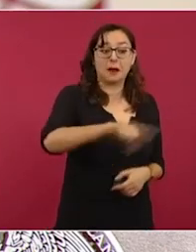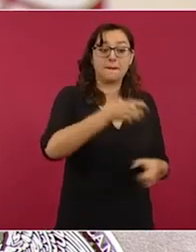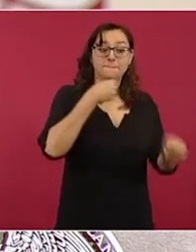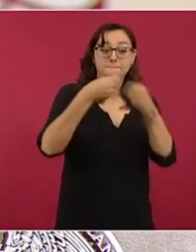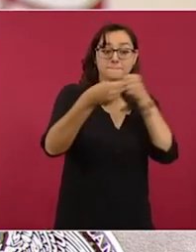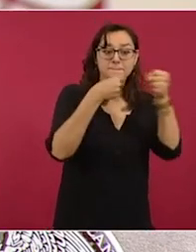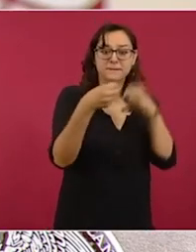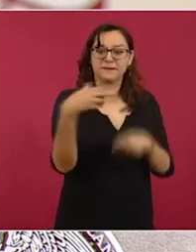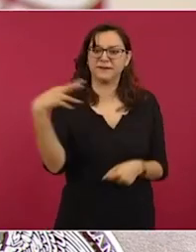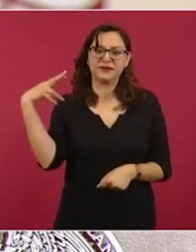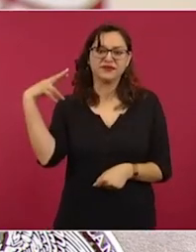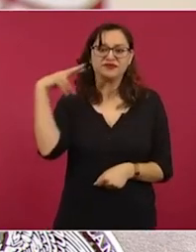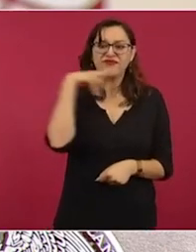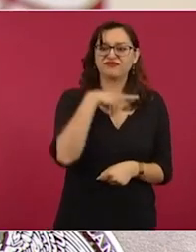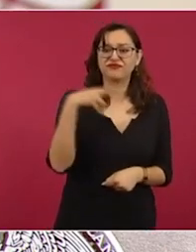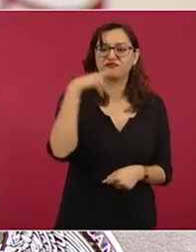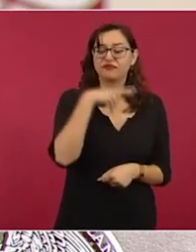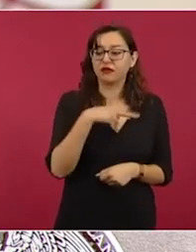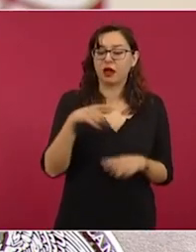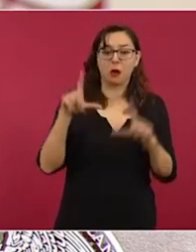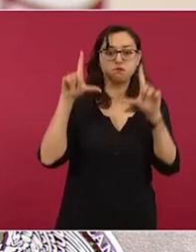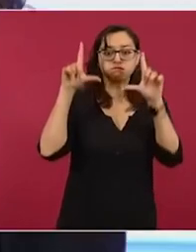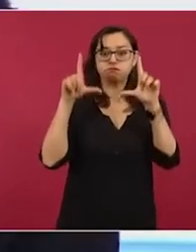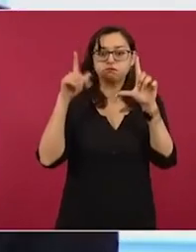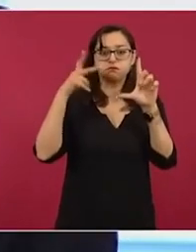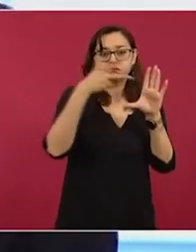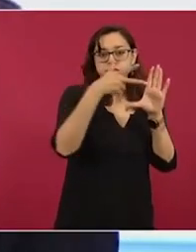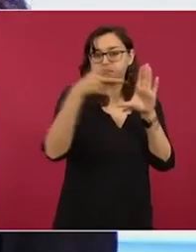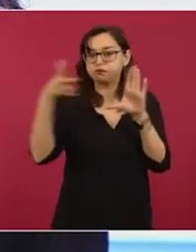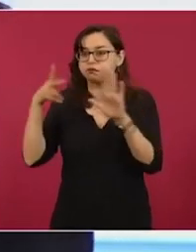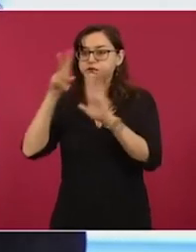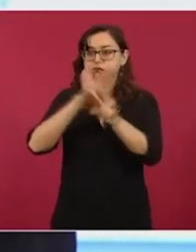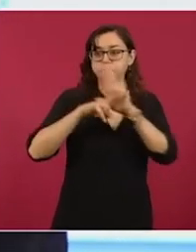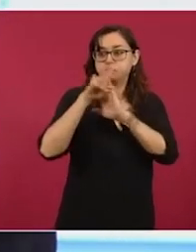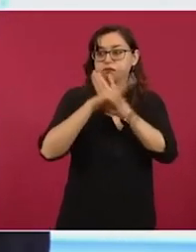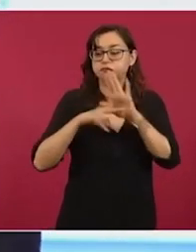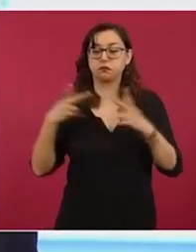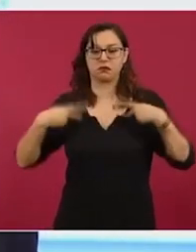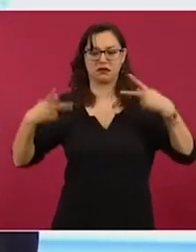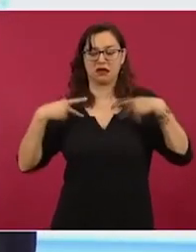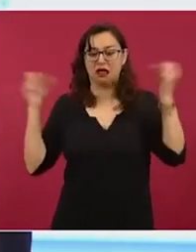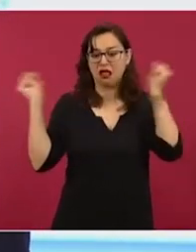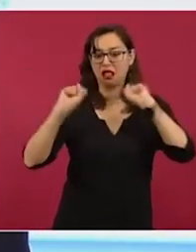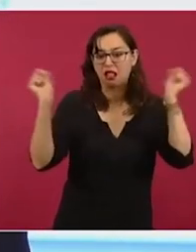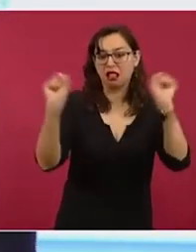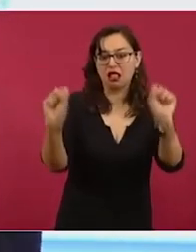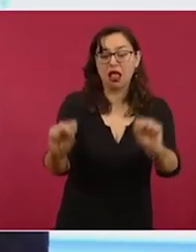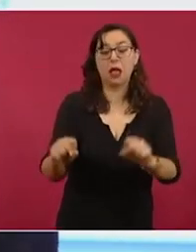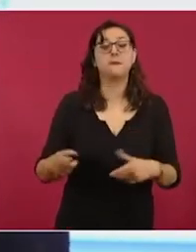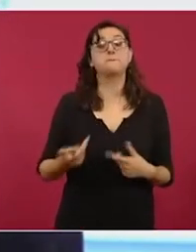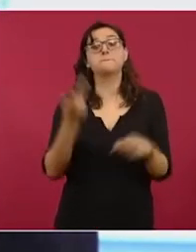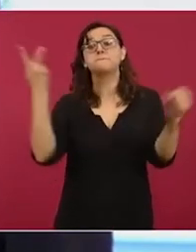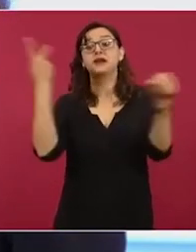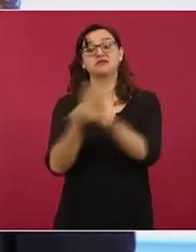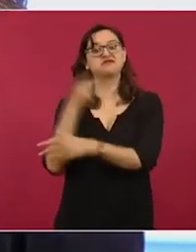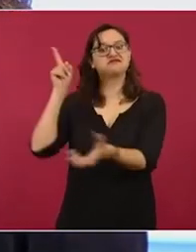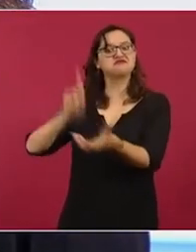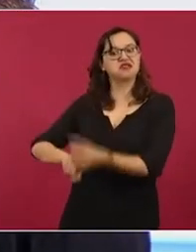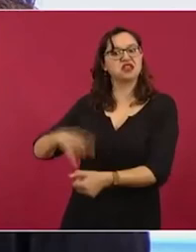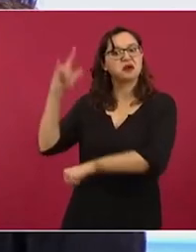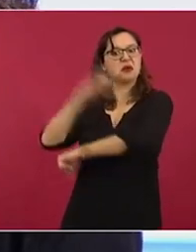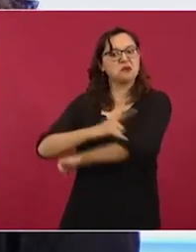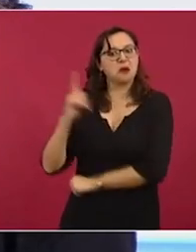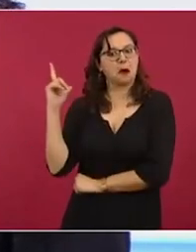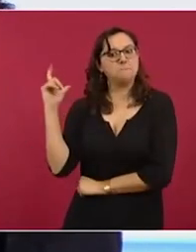pasado circularon videos de gente corriendo. Muy rápido se esparció el rumor de que se habían producido detonaciones de arma de